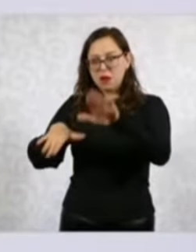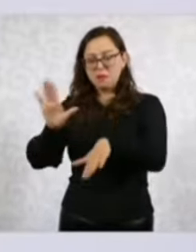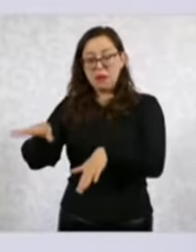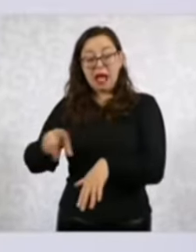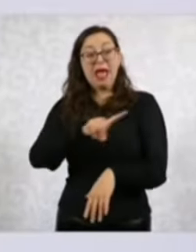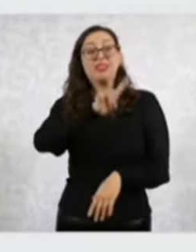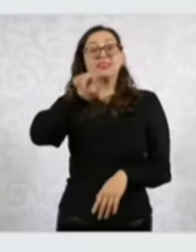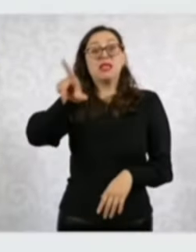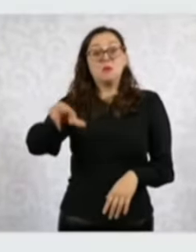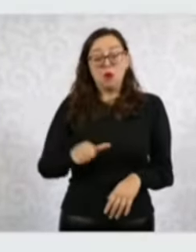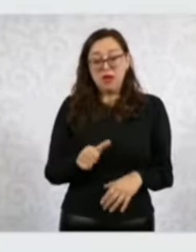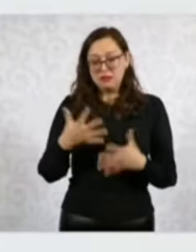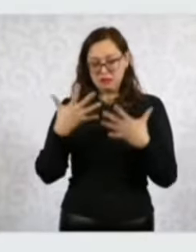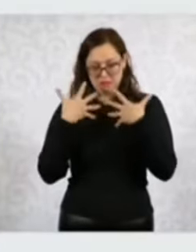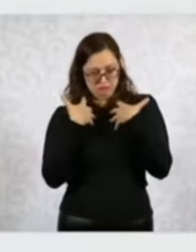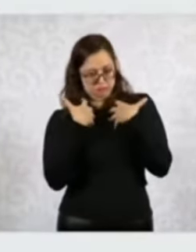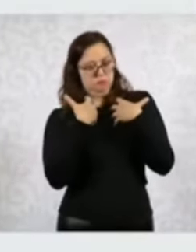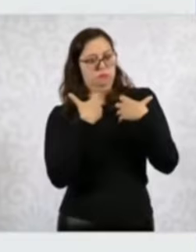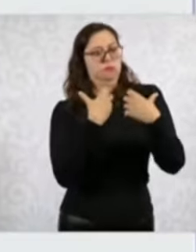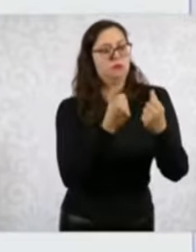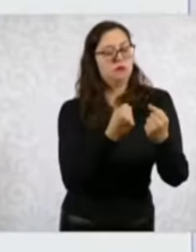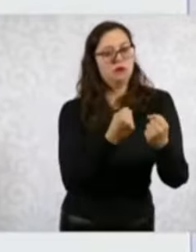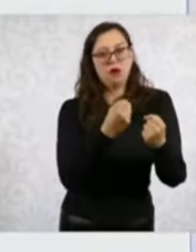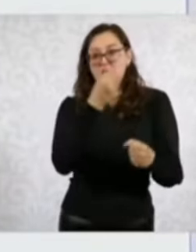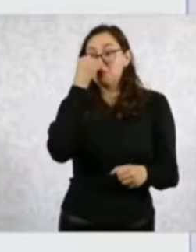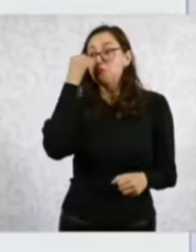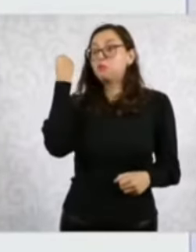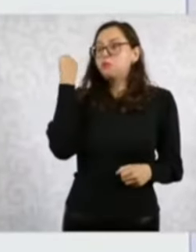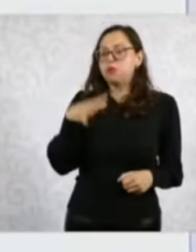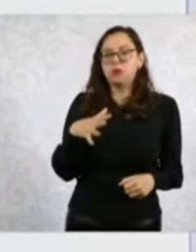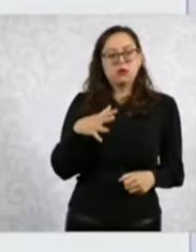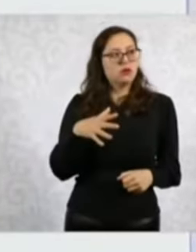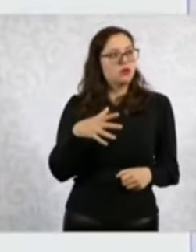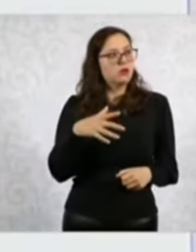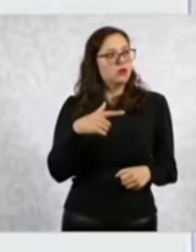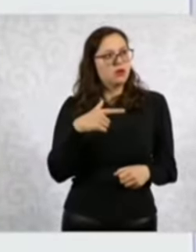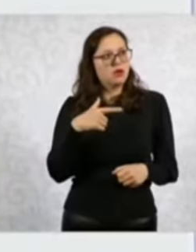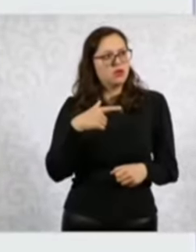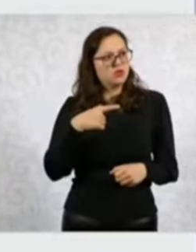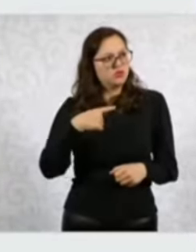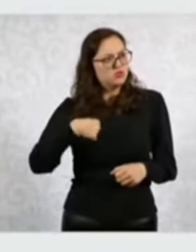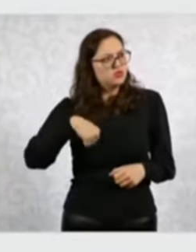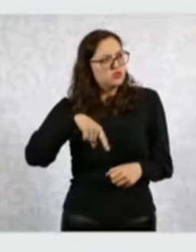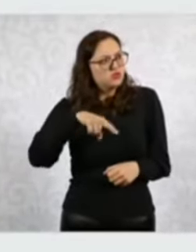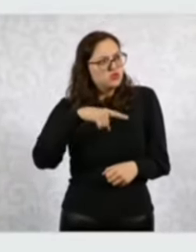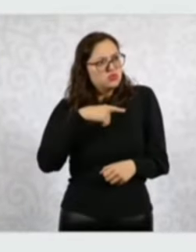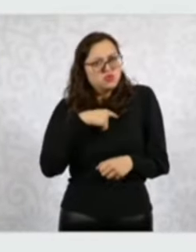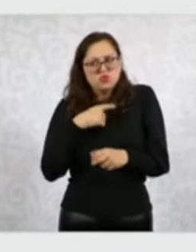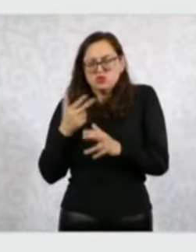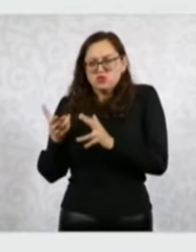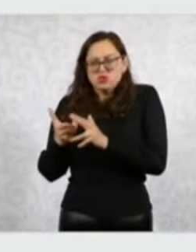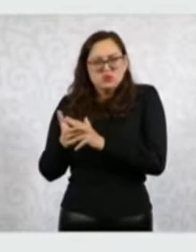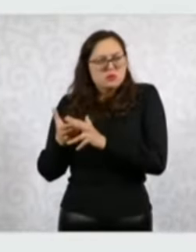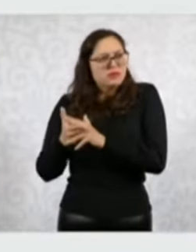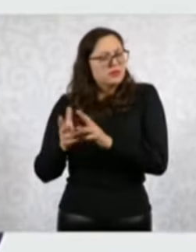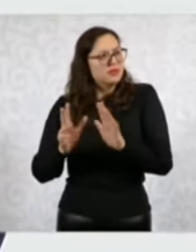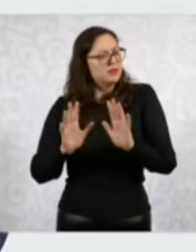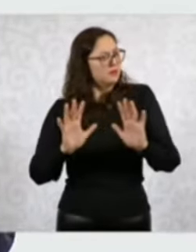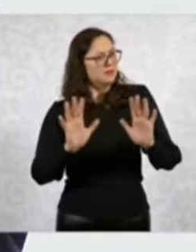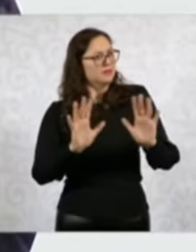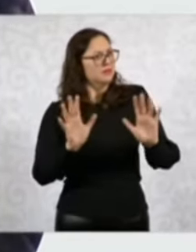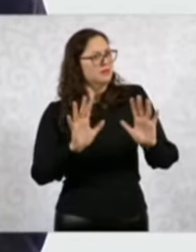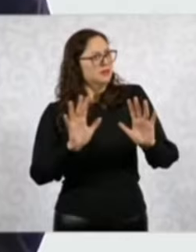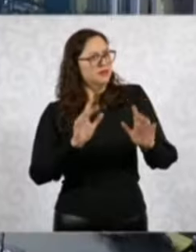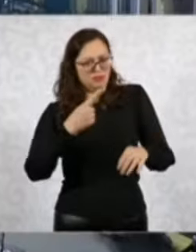Las víctimas, o parte de ellas, aparecían como victimarios de sus propios compañeros.